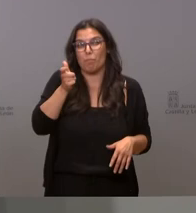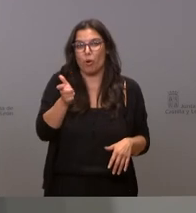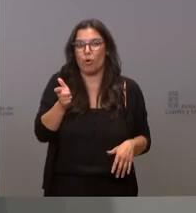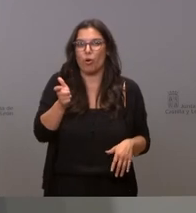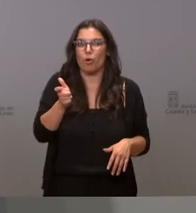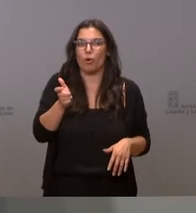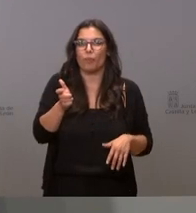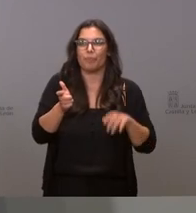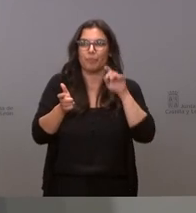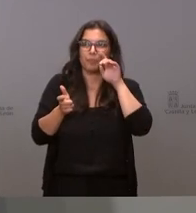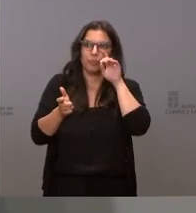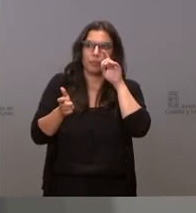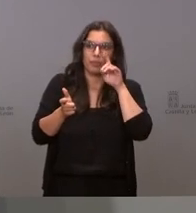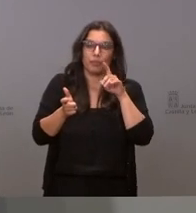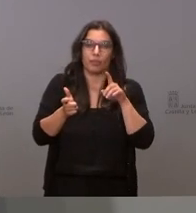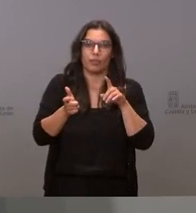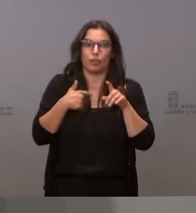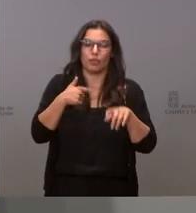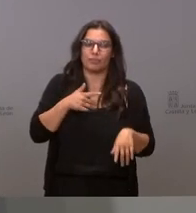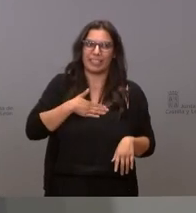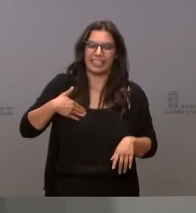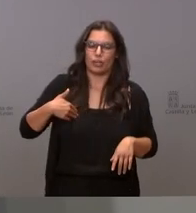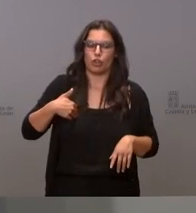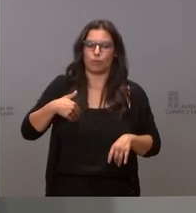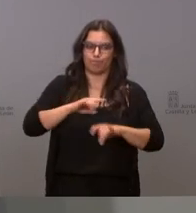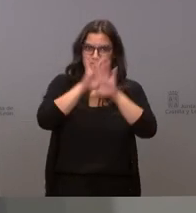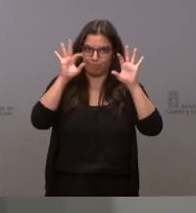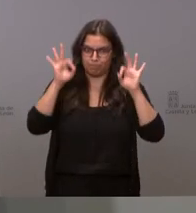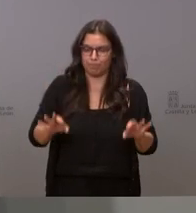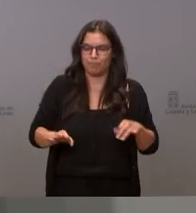no sé pero es que yo quiero insistir en este asunto es decir